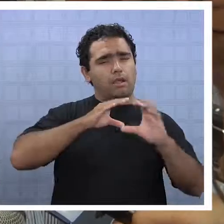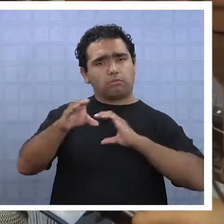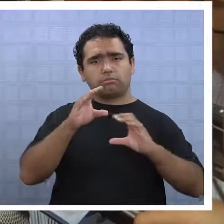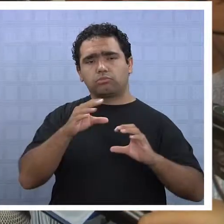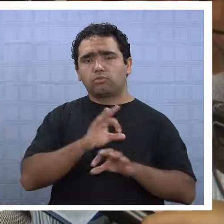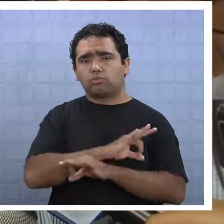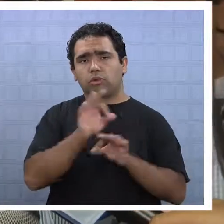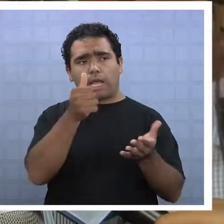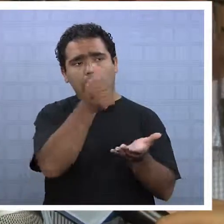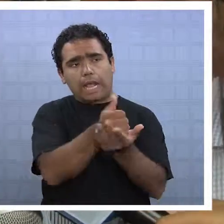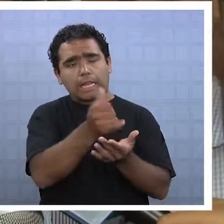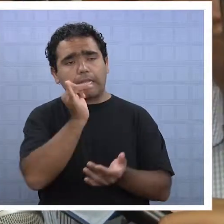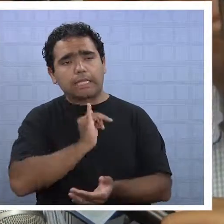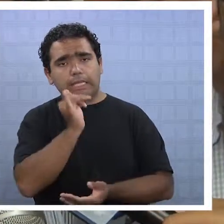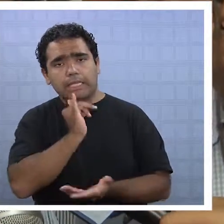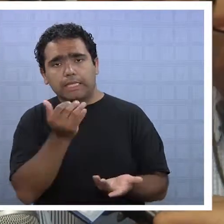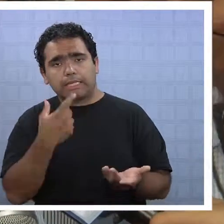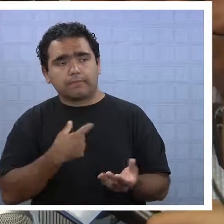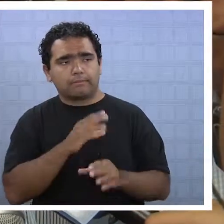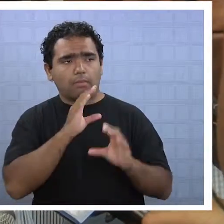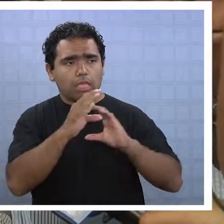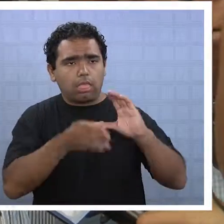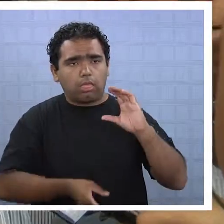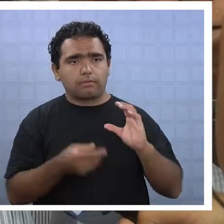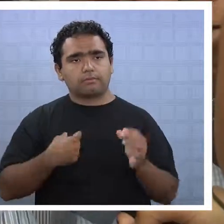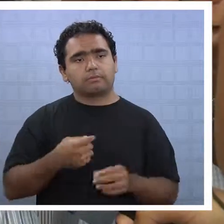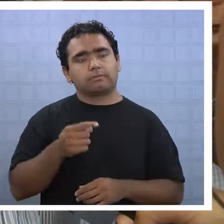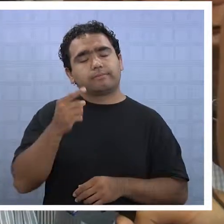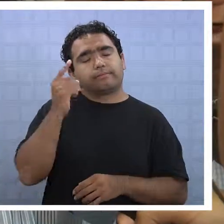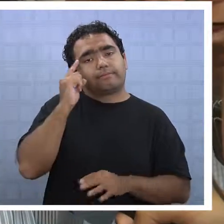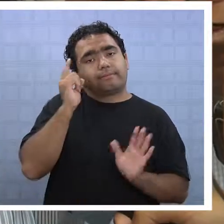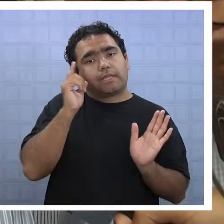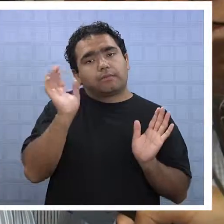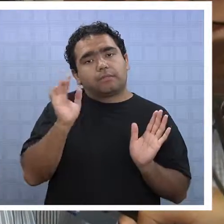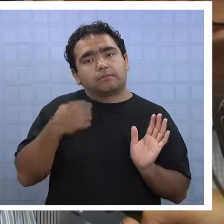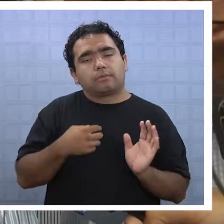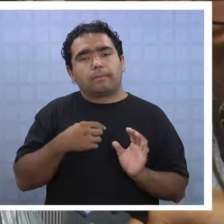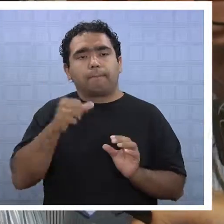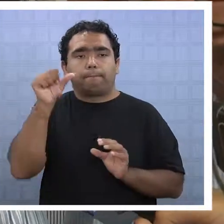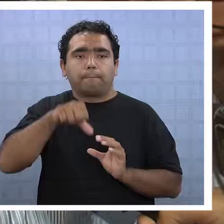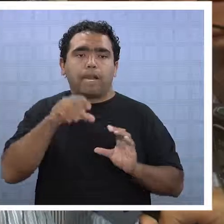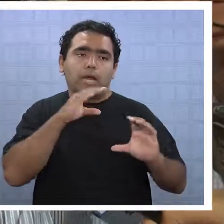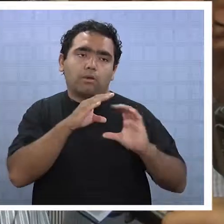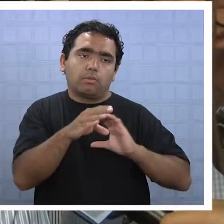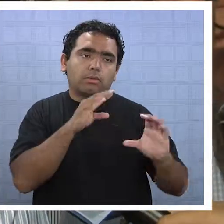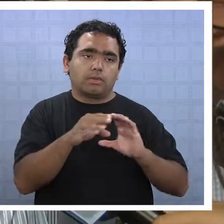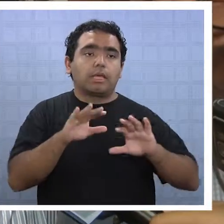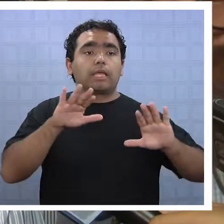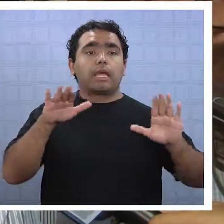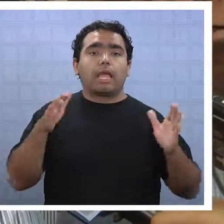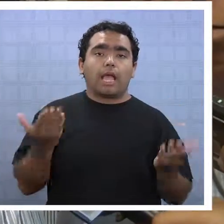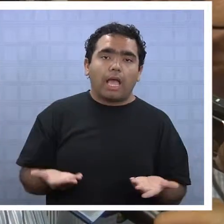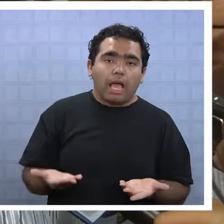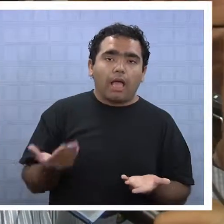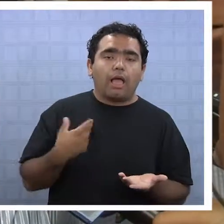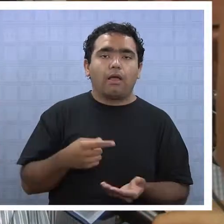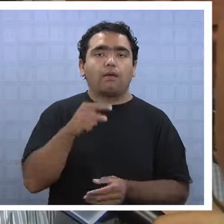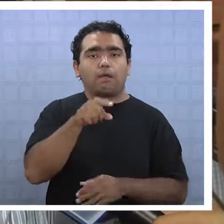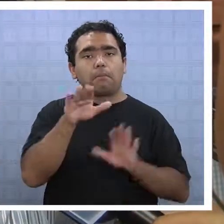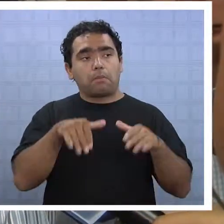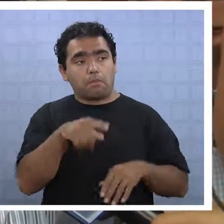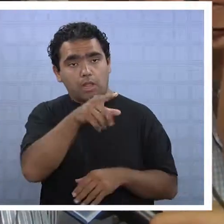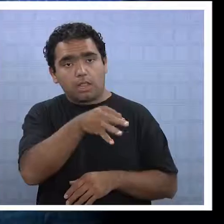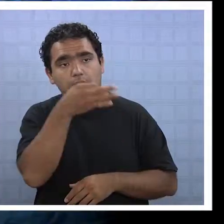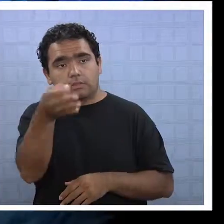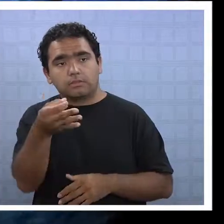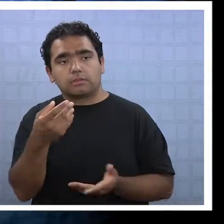alcalde de Iquique, por lo tanto esperamos que haya sido solamente un tema de una mala comunicación y que a partir de este momento en adelante, como él lo indicó,